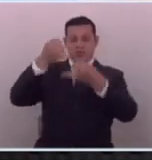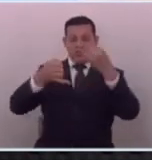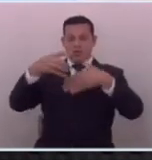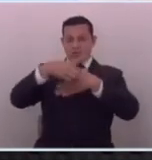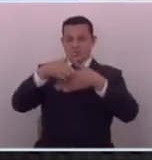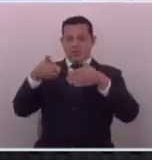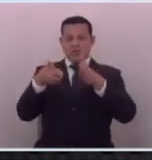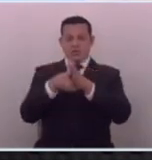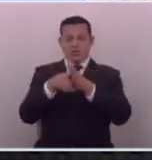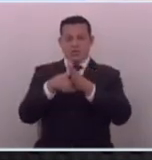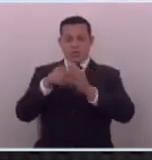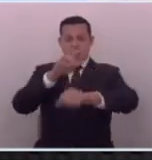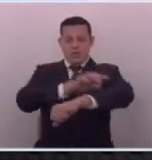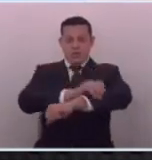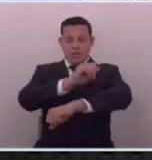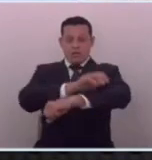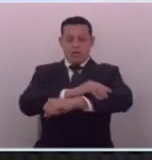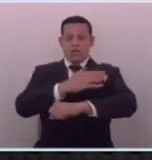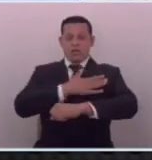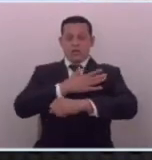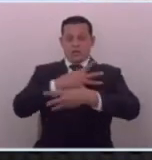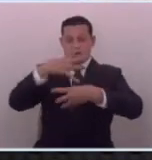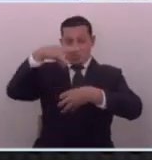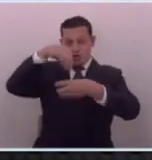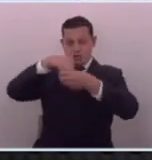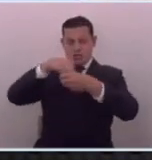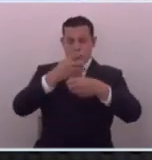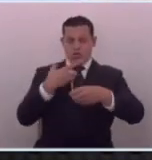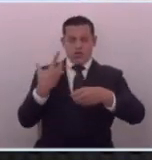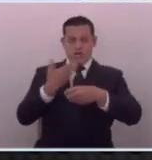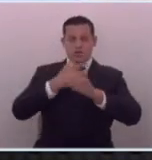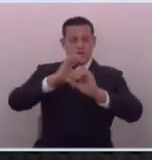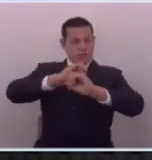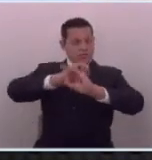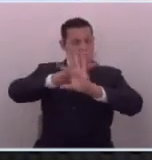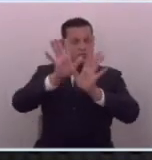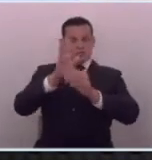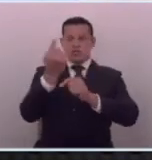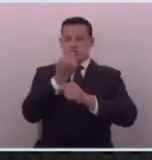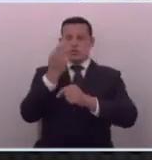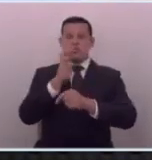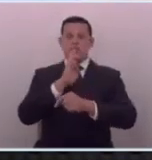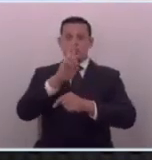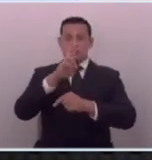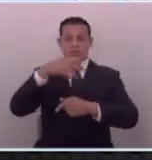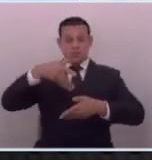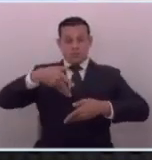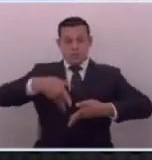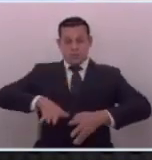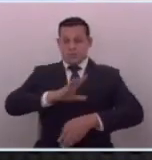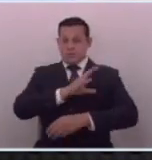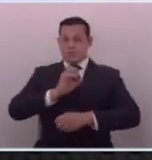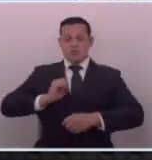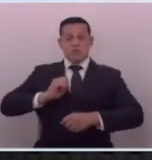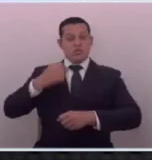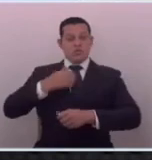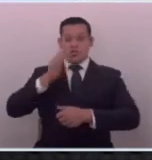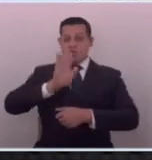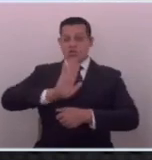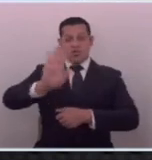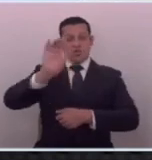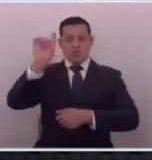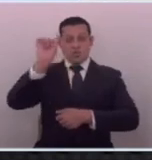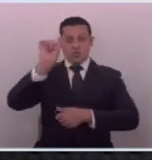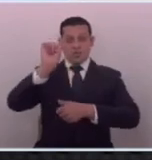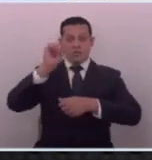diputados mascotas que tenían nosotros tenemos bien claro que solo respondemos a los salvadoreños y yo nunca me voy a dejar